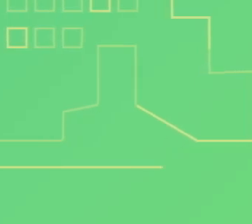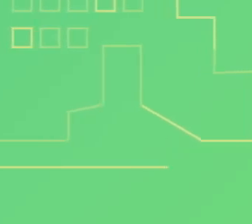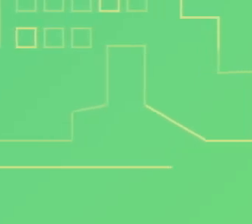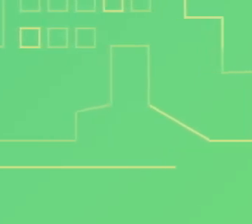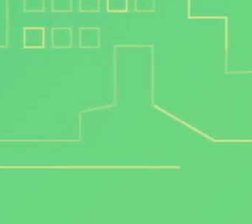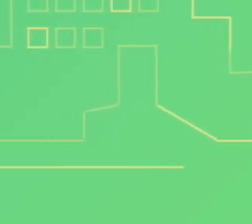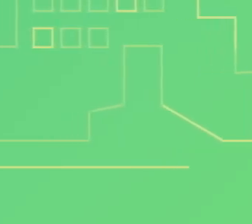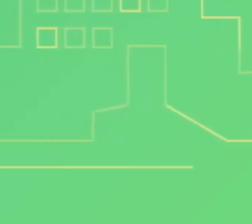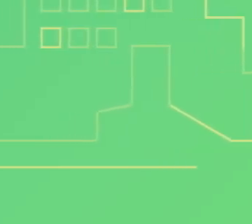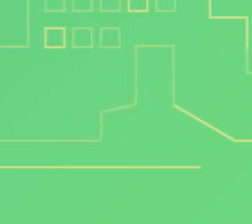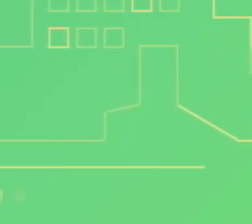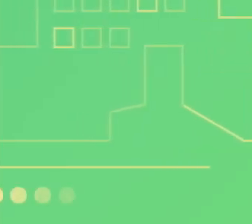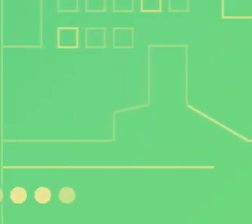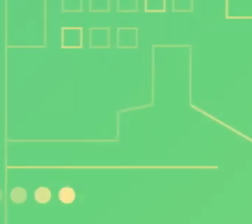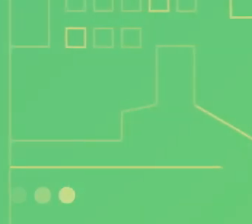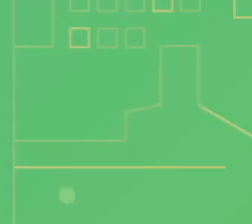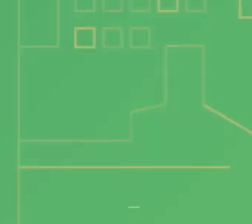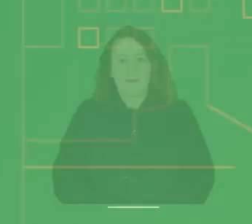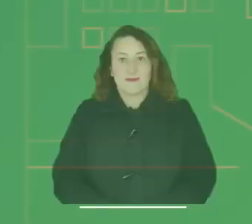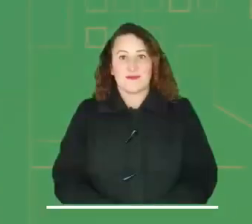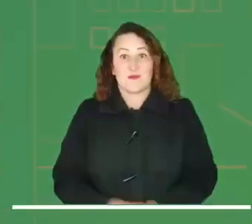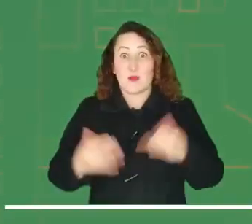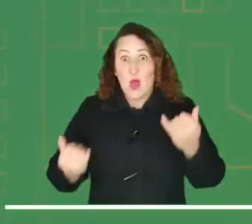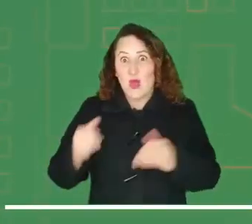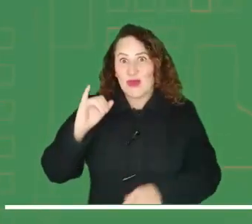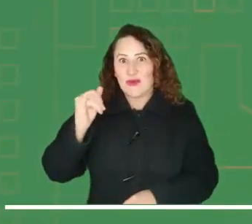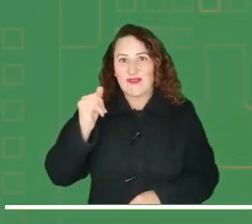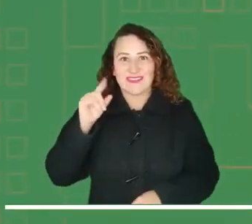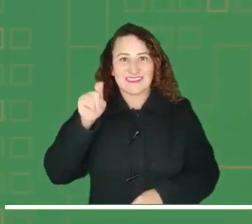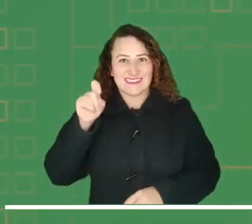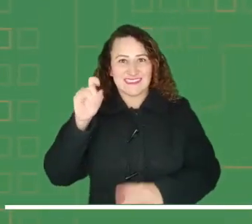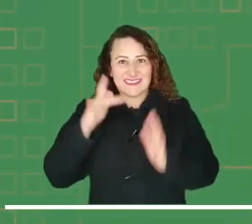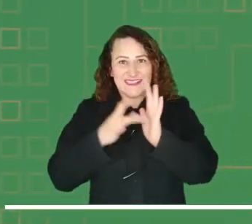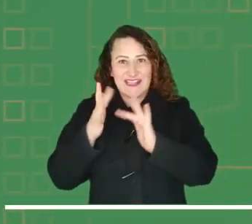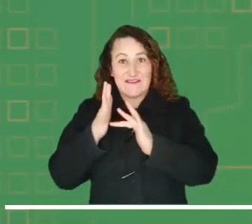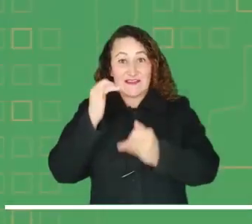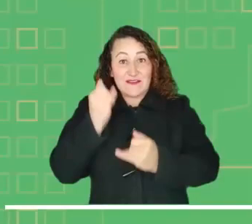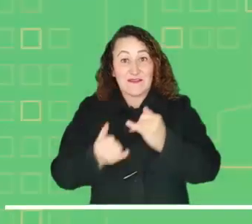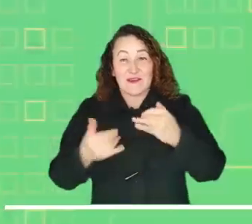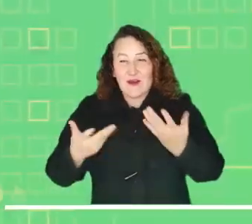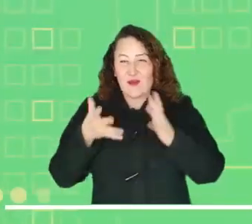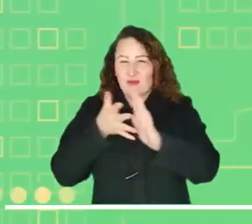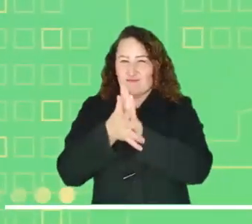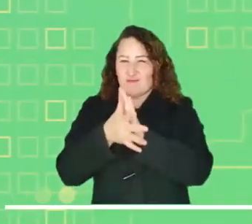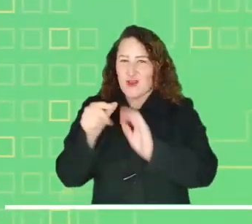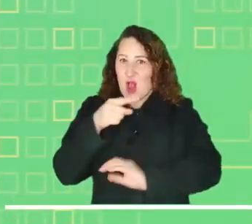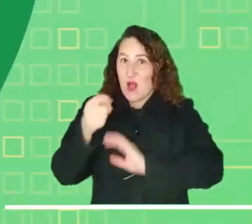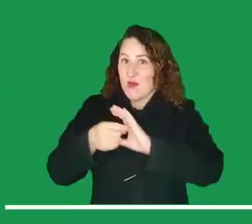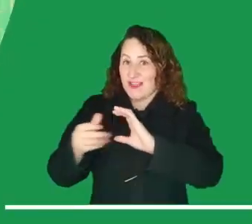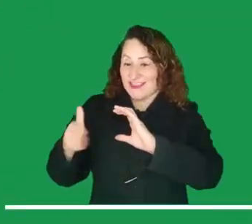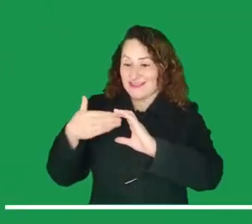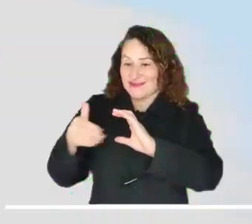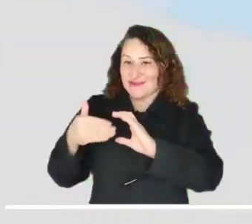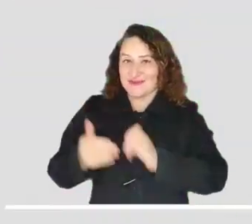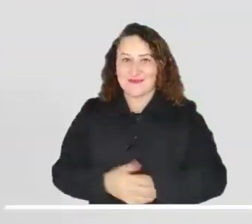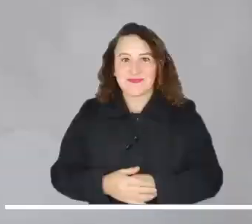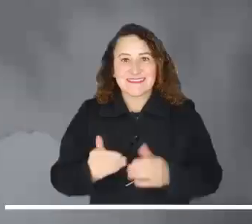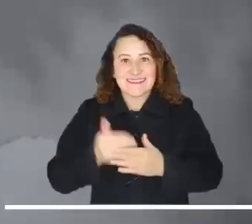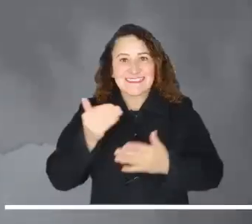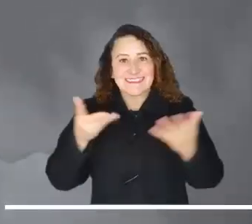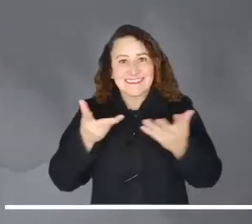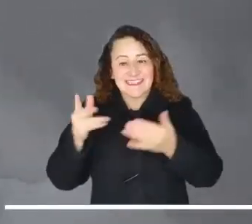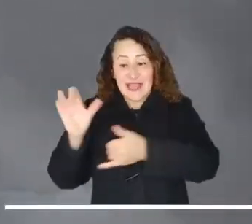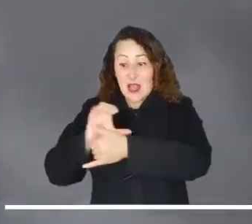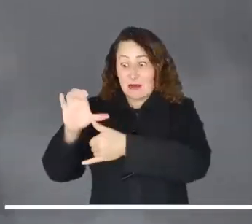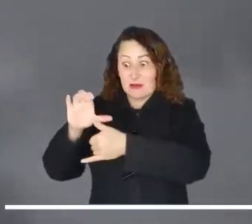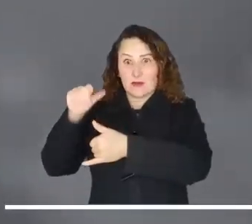Cerramos este jueves 6 de abril con la información meteorológica de la noche. Iniciamos por el Caribe, donde